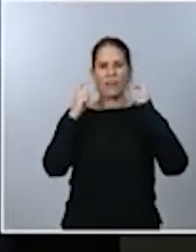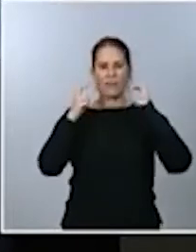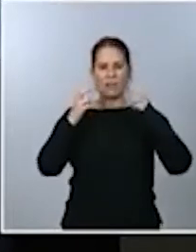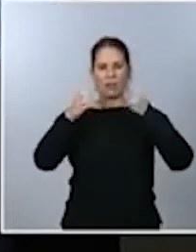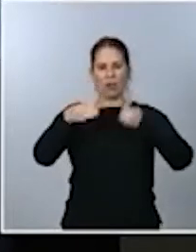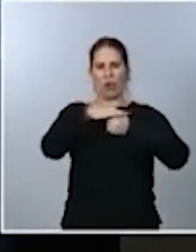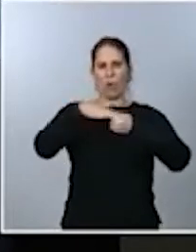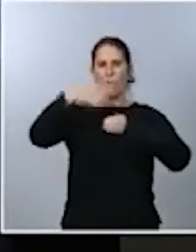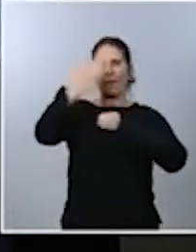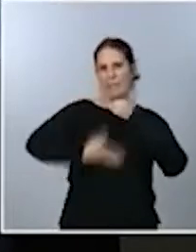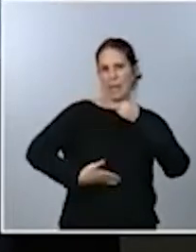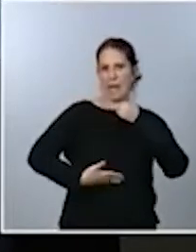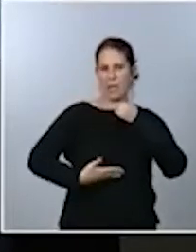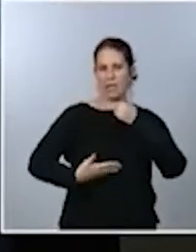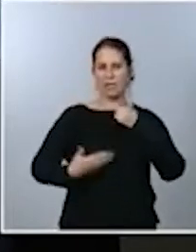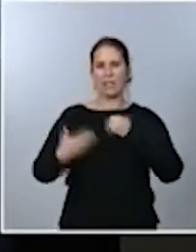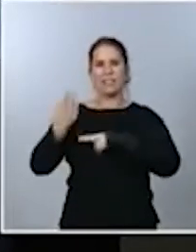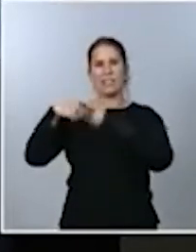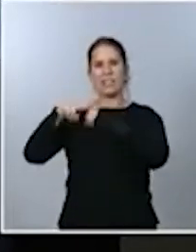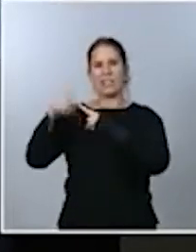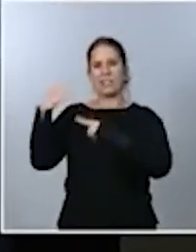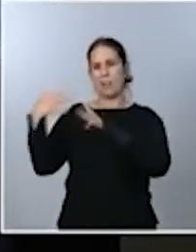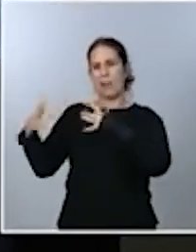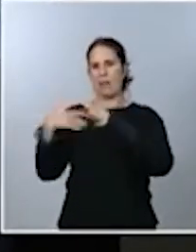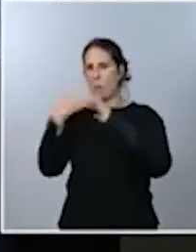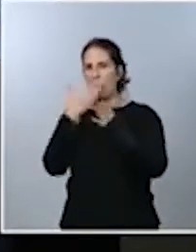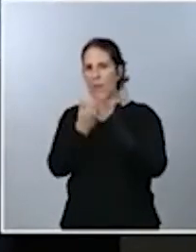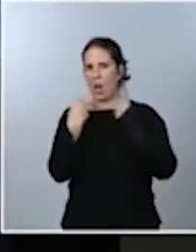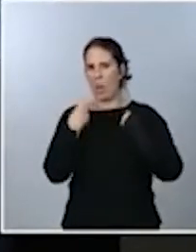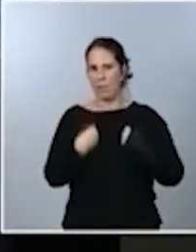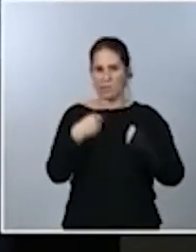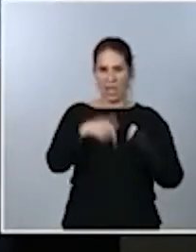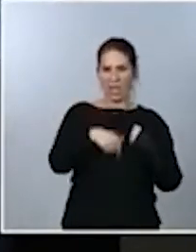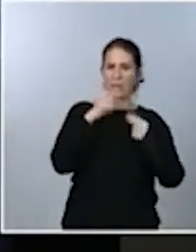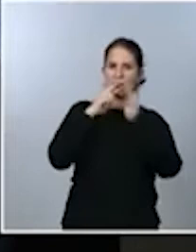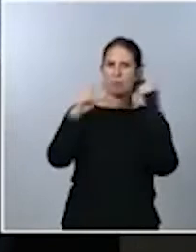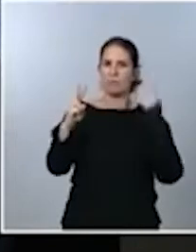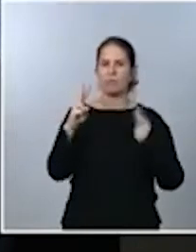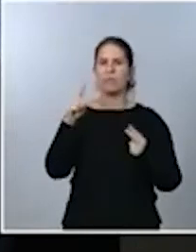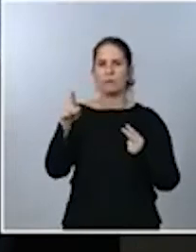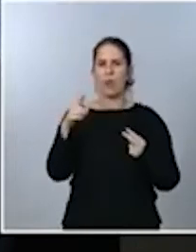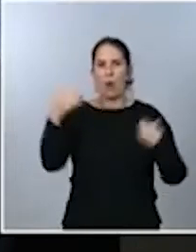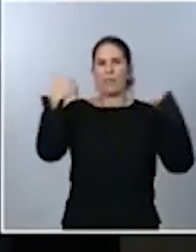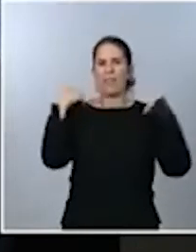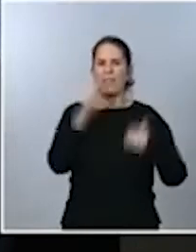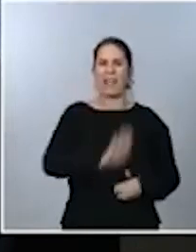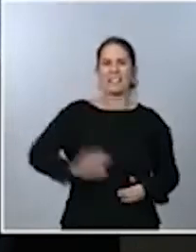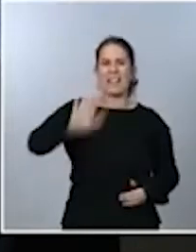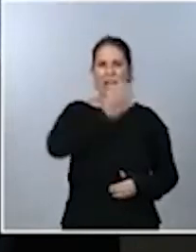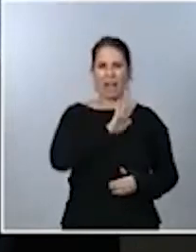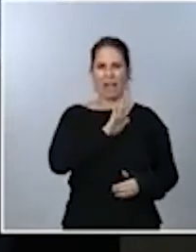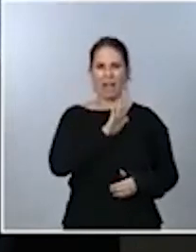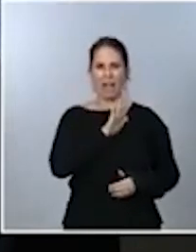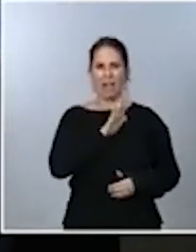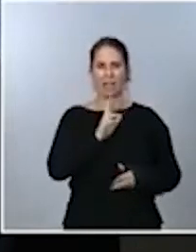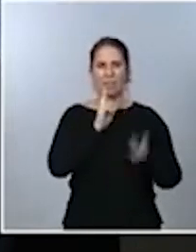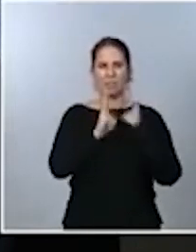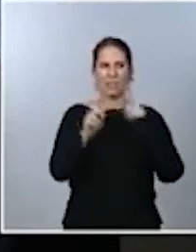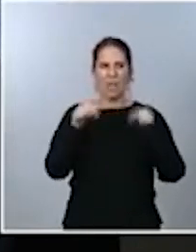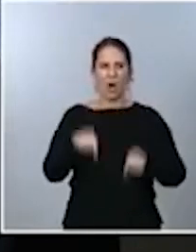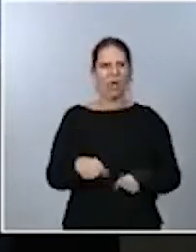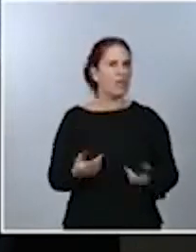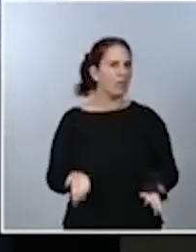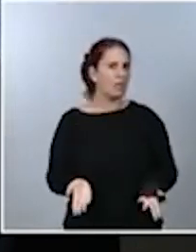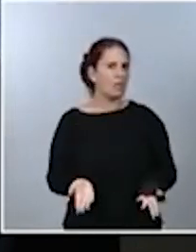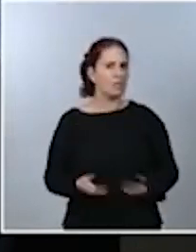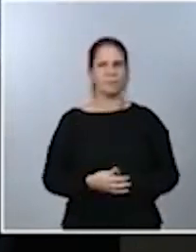Cataluña lo mismo en marzo y desde esta mesa se dijo que era una competencia estatal. O sea, la respuesta hoy, ¿cuál es desde esta mesa?